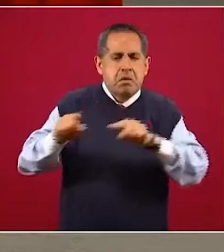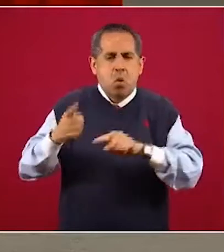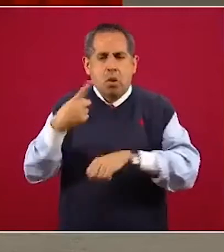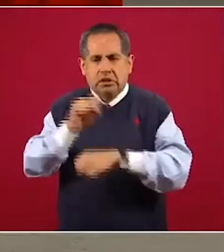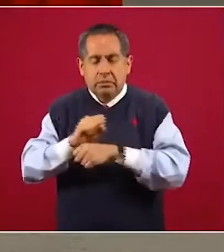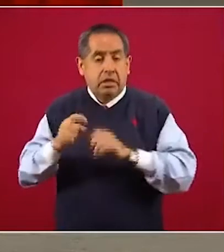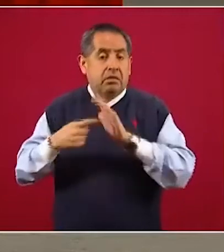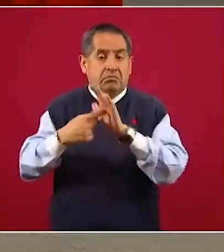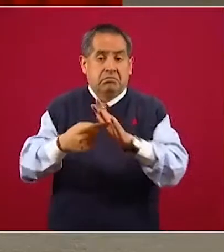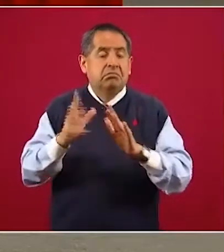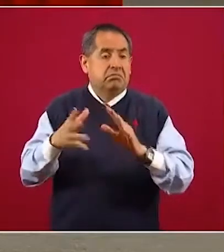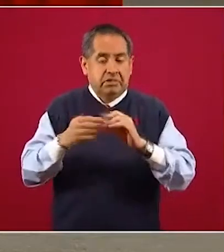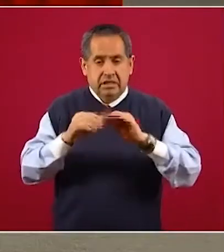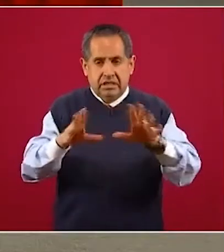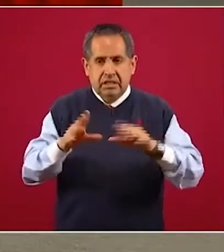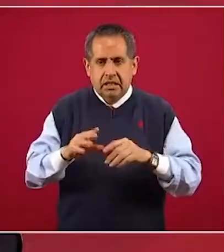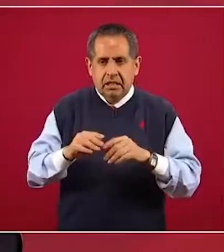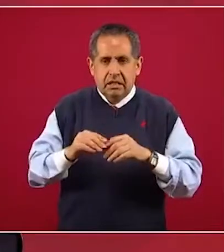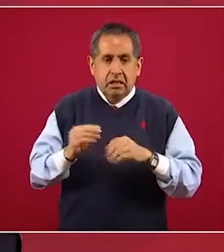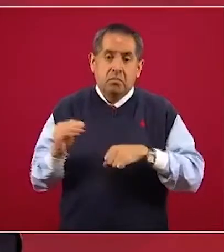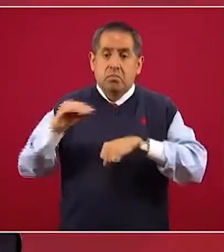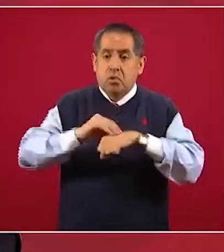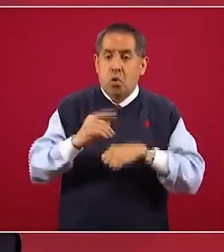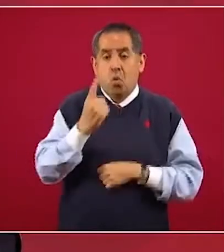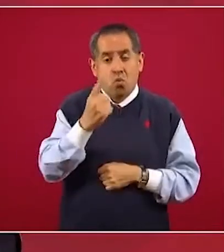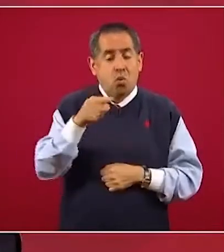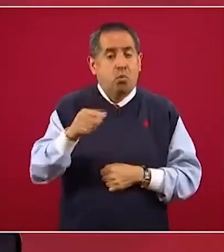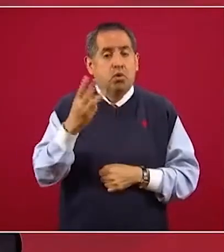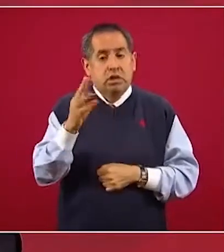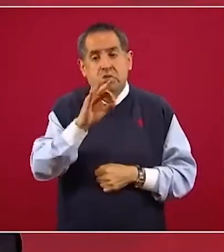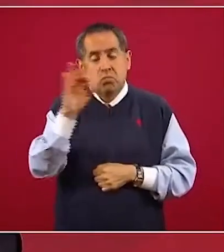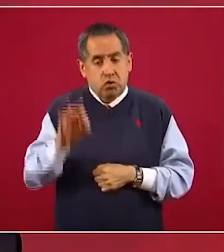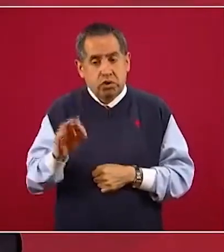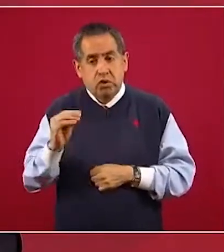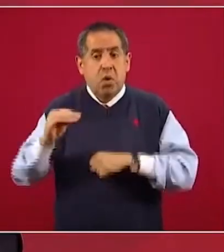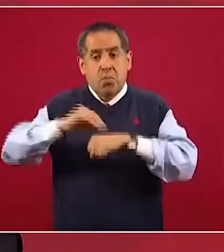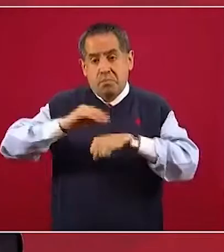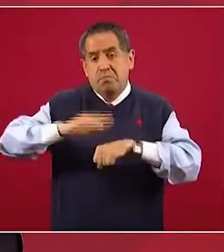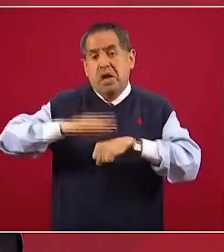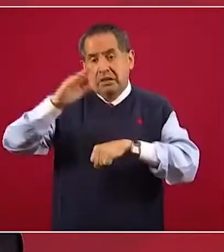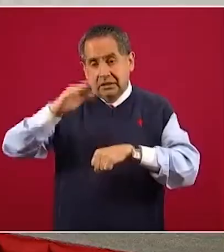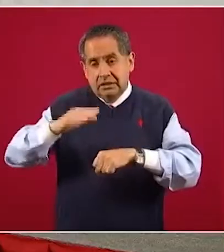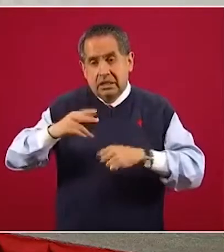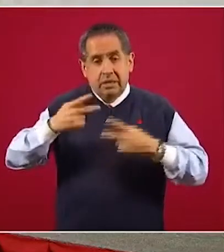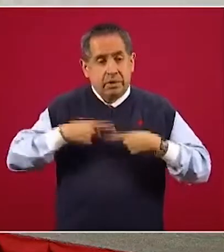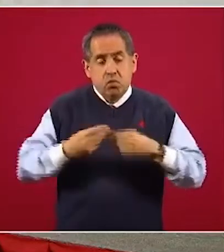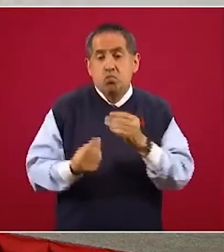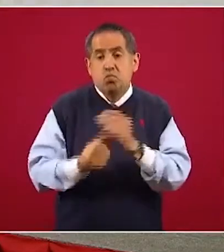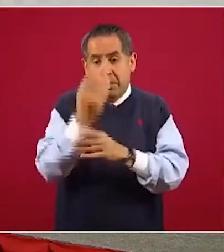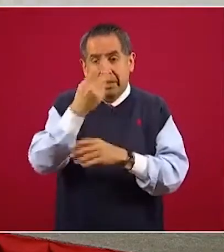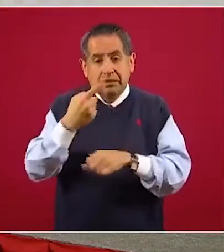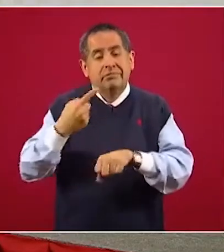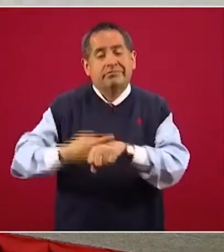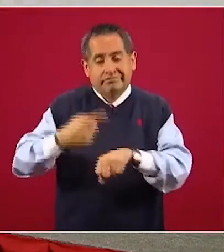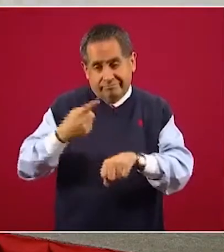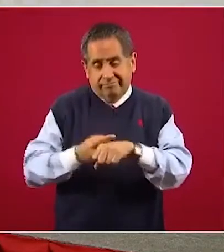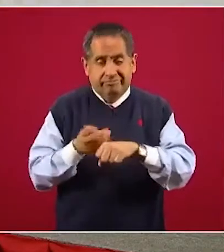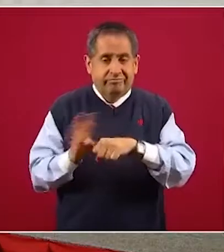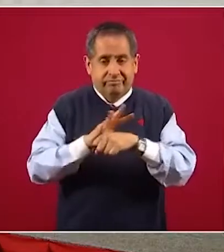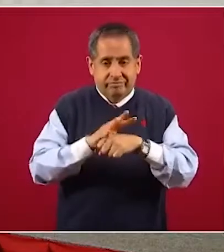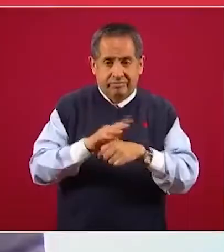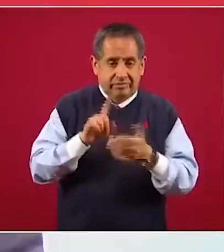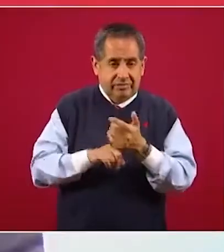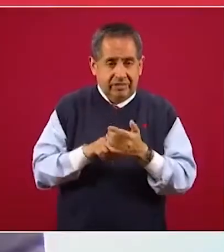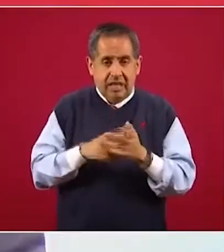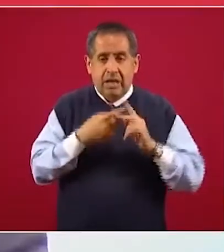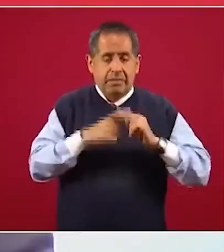Hoy presentamos un incremento de 1.3 por ciento en el número de casos nuevos registrados de acuerdo a su